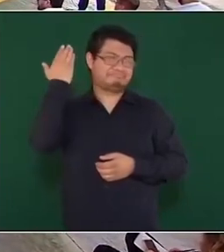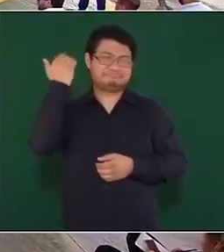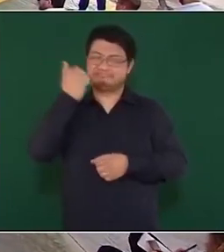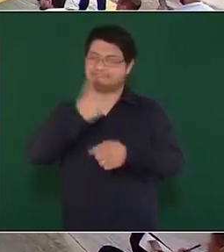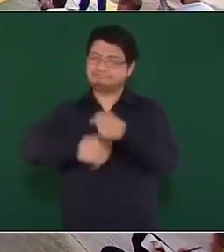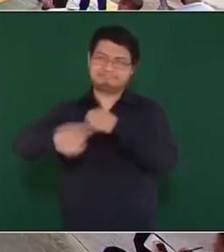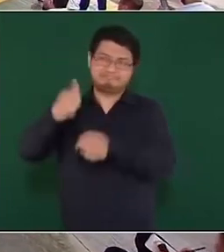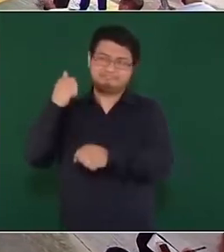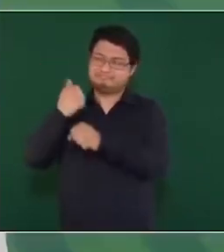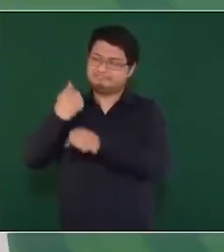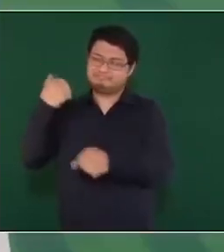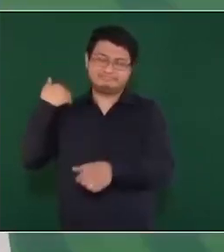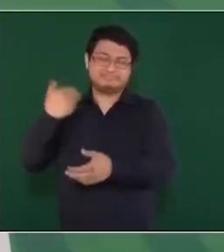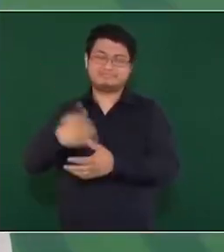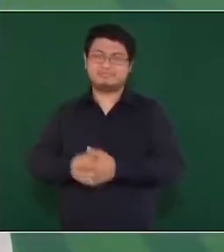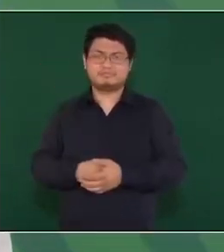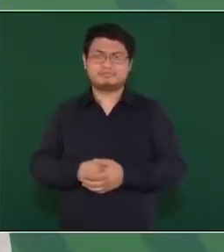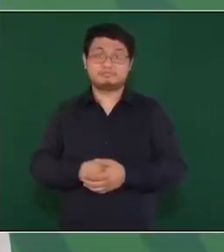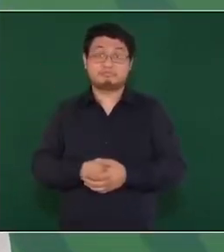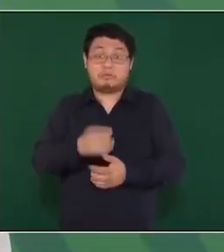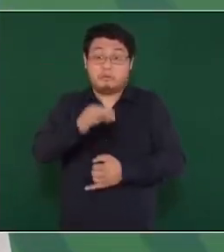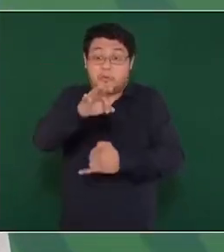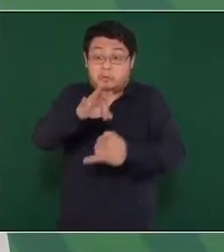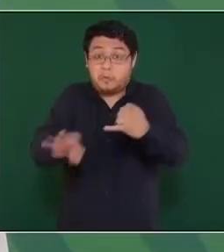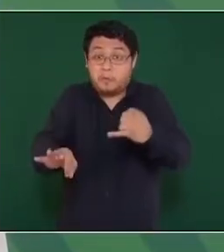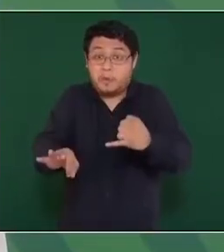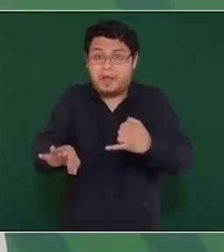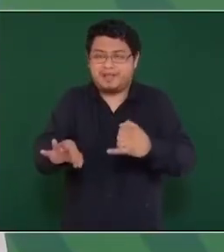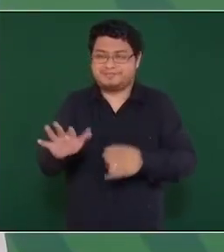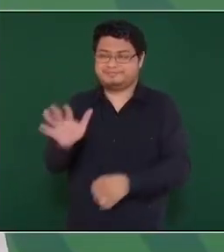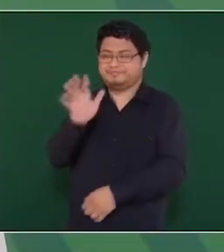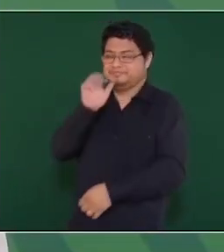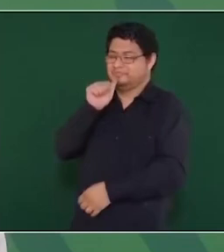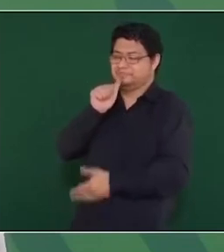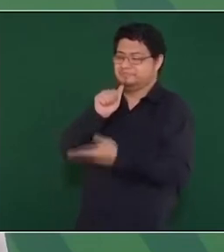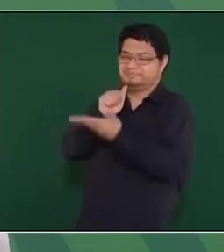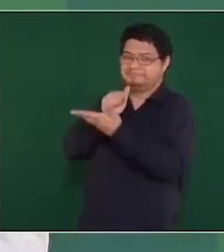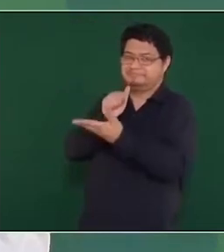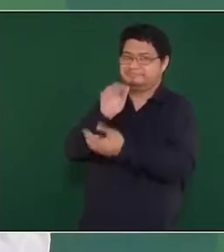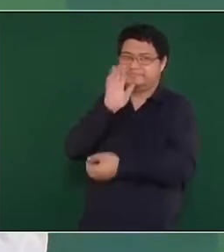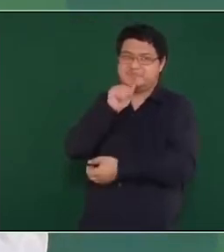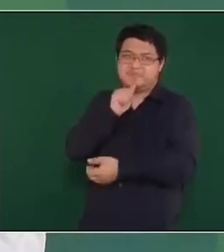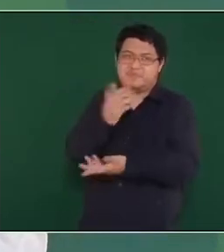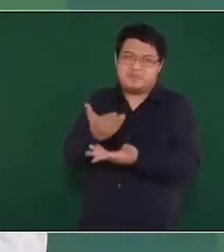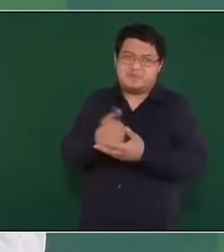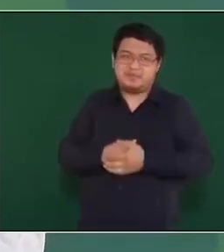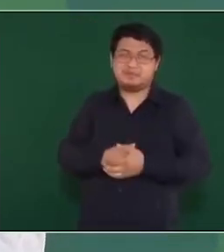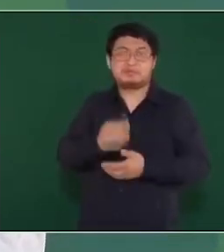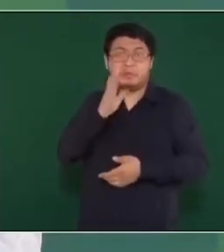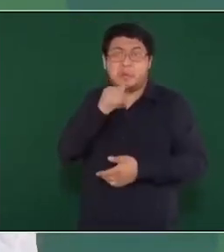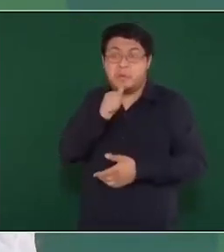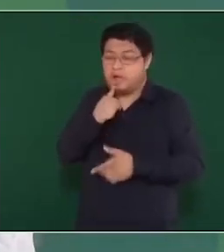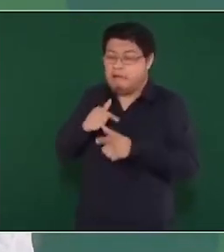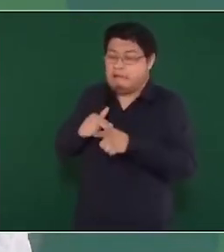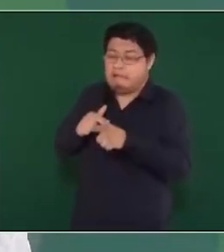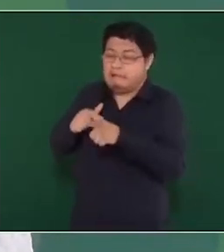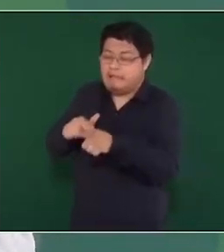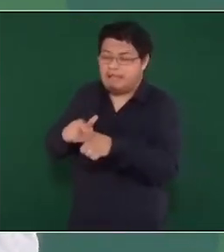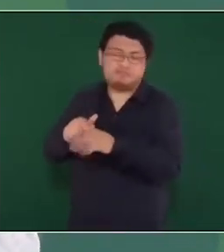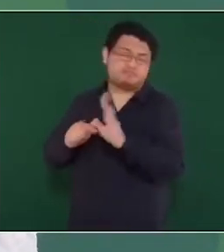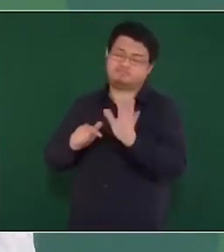Y al final no pudieron. Como no van a poder hacia adelante, ya